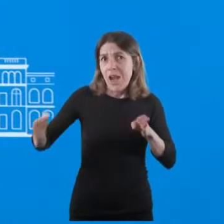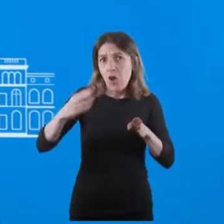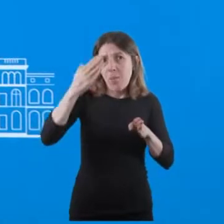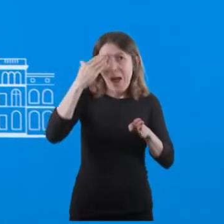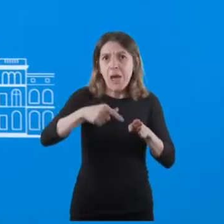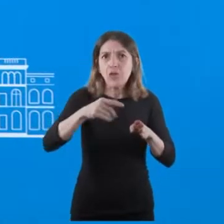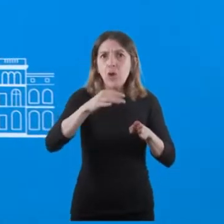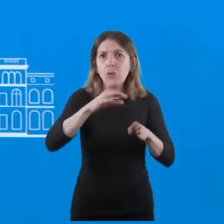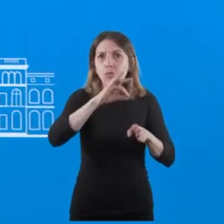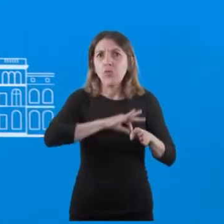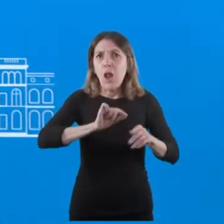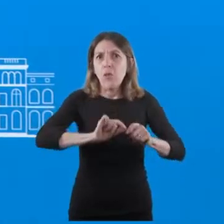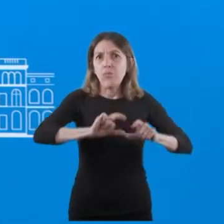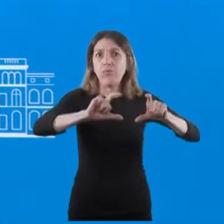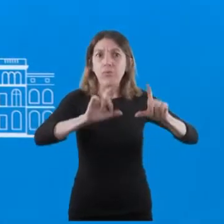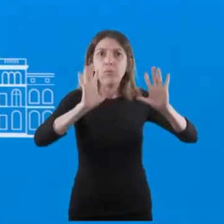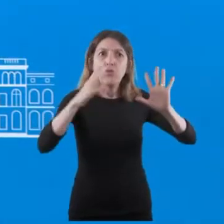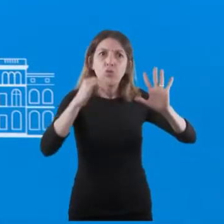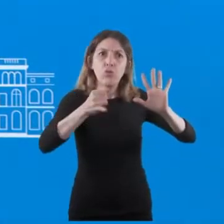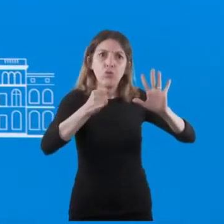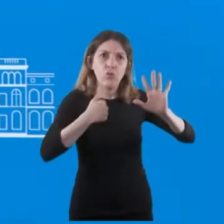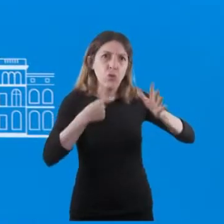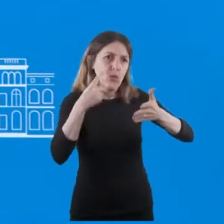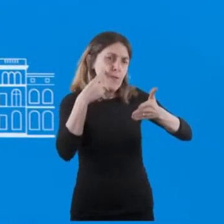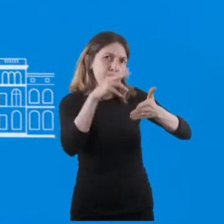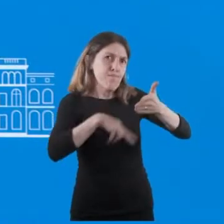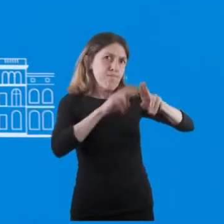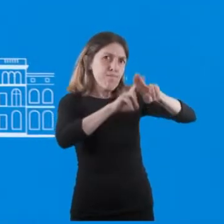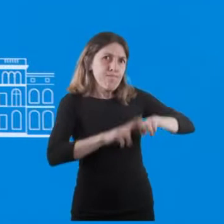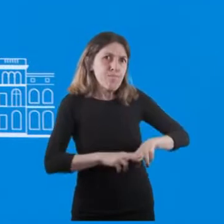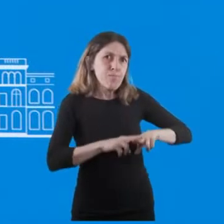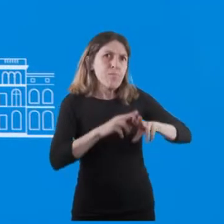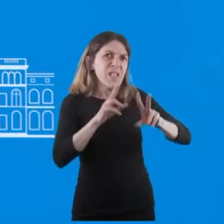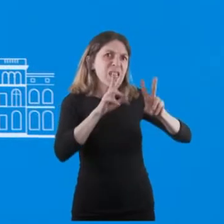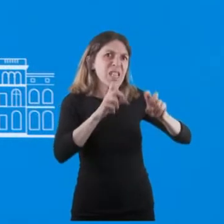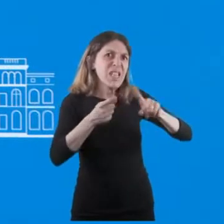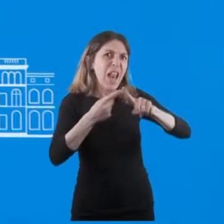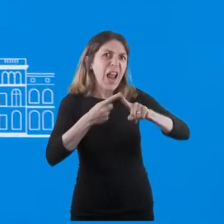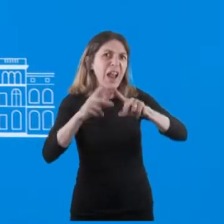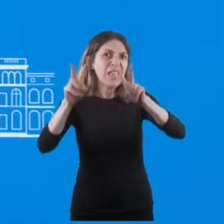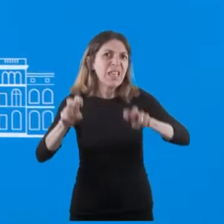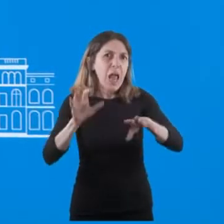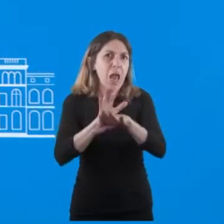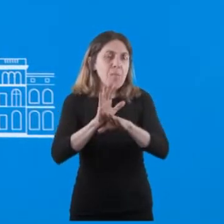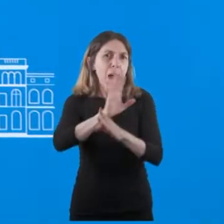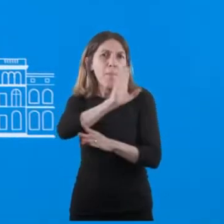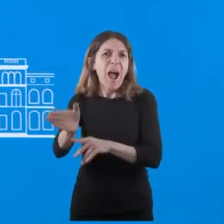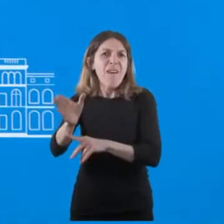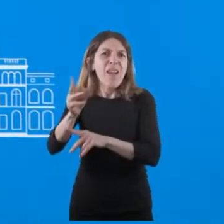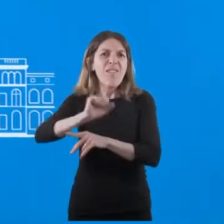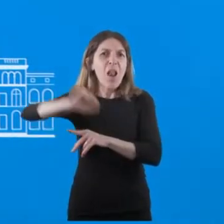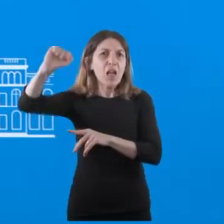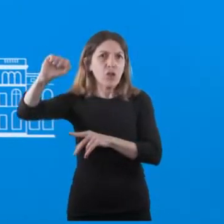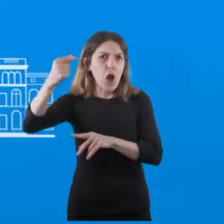uno de los números fundamentales que miramos porque tienen que ver con el combate contra la inflación, tienen que bajar los precios y tienen que subir los